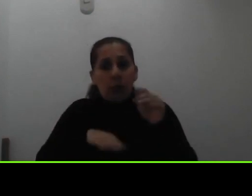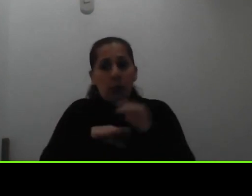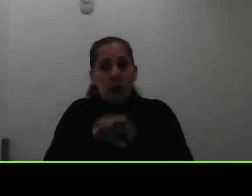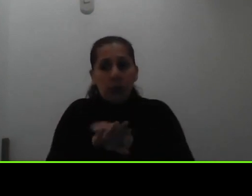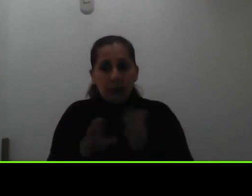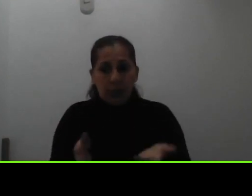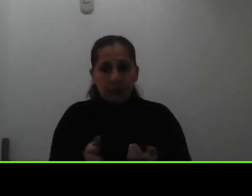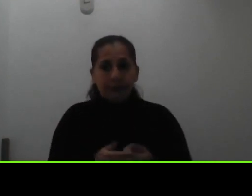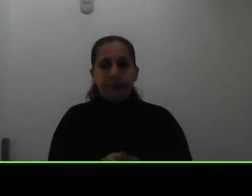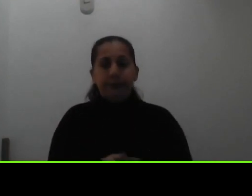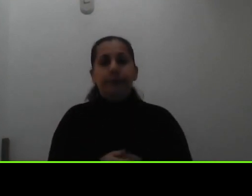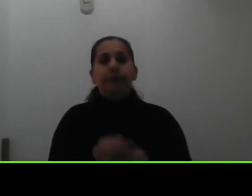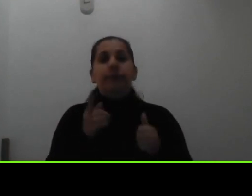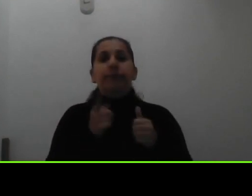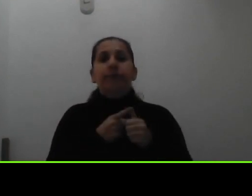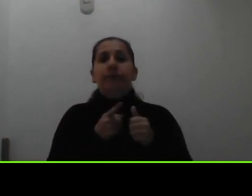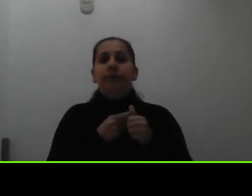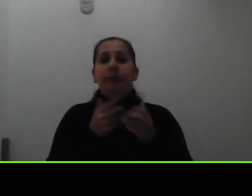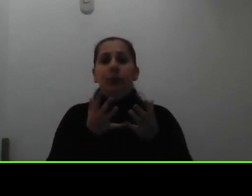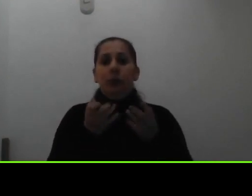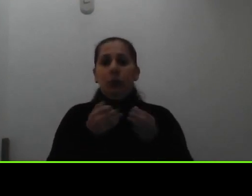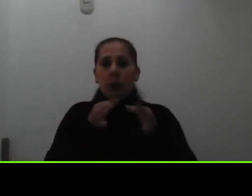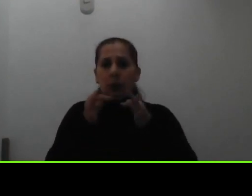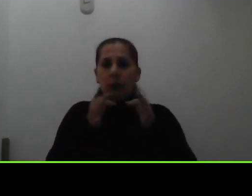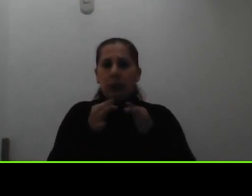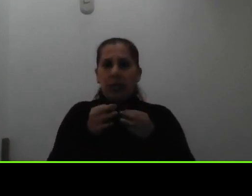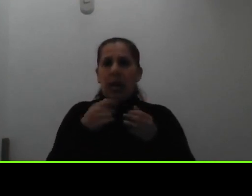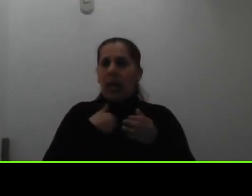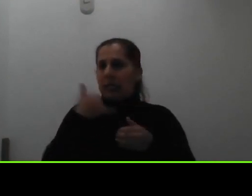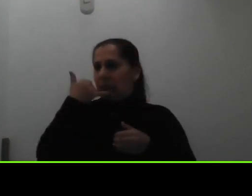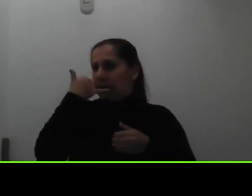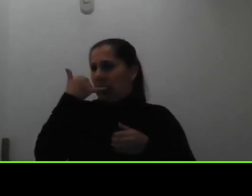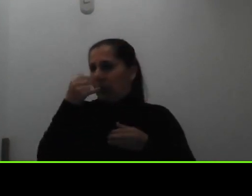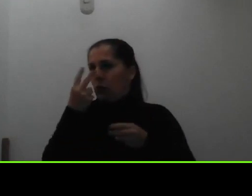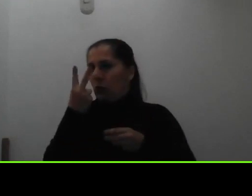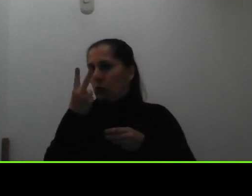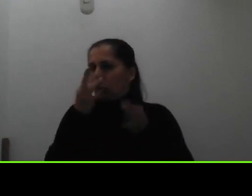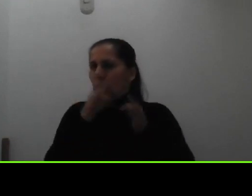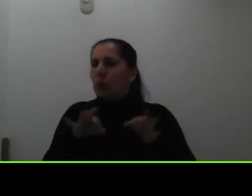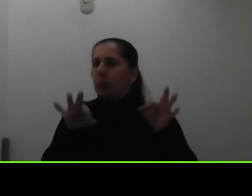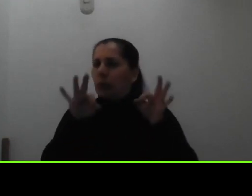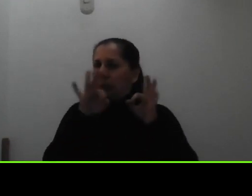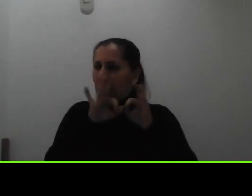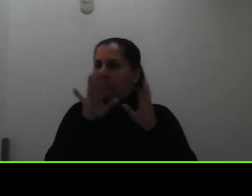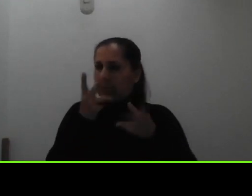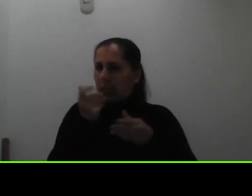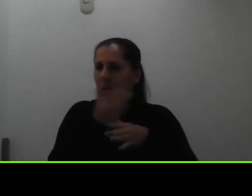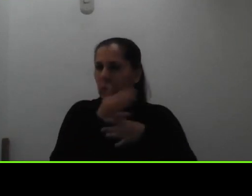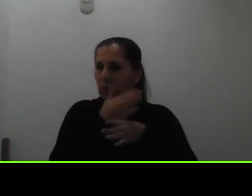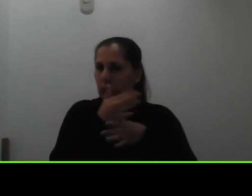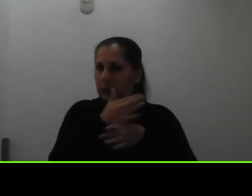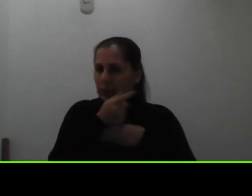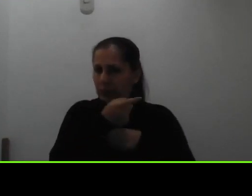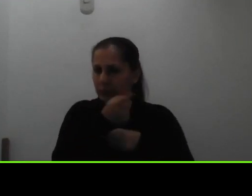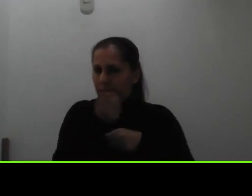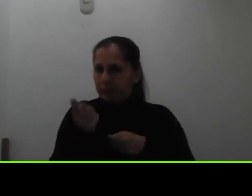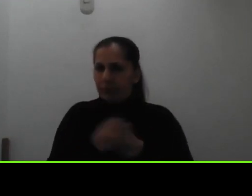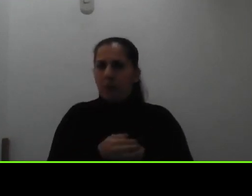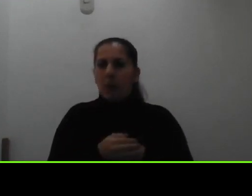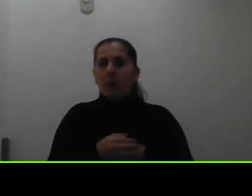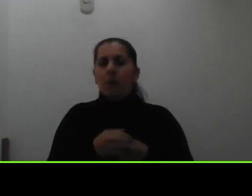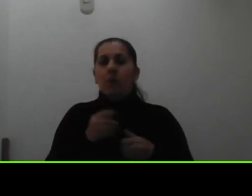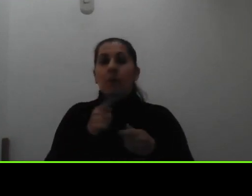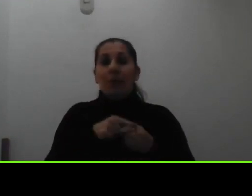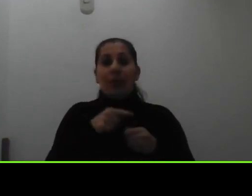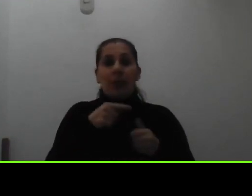antes quería decirles que hay dos teléfonos importantes que quería socializarles y uno es un